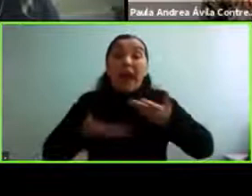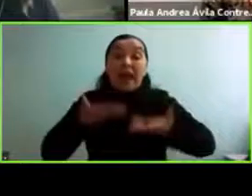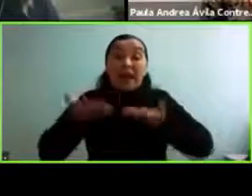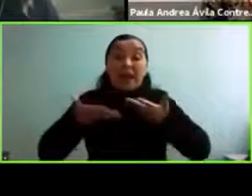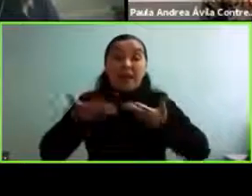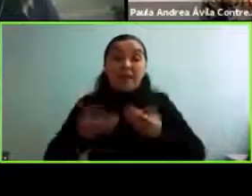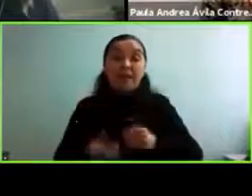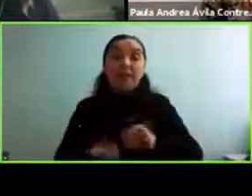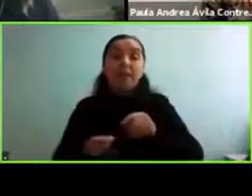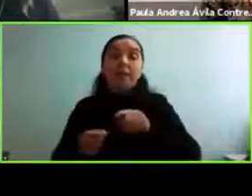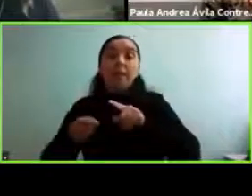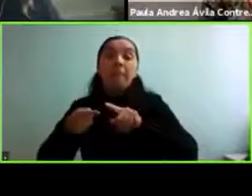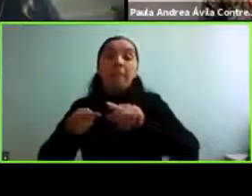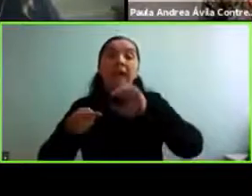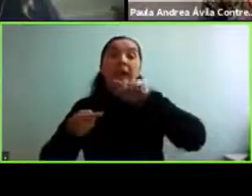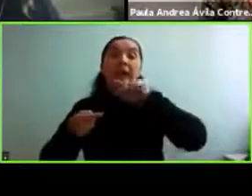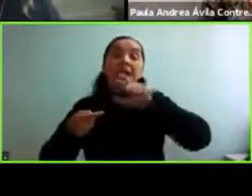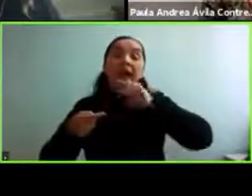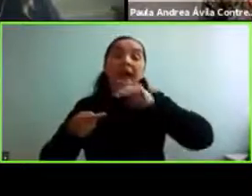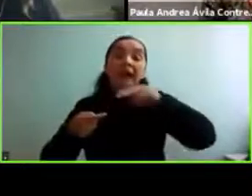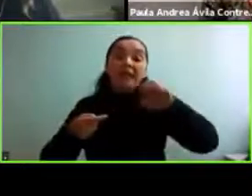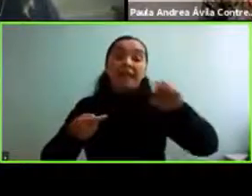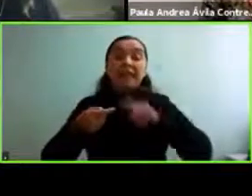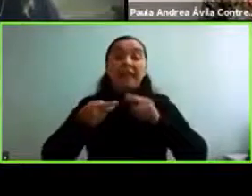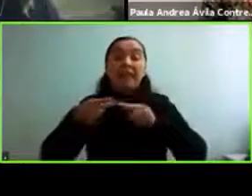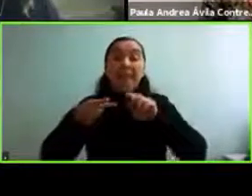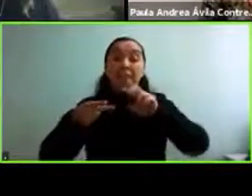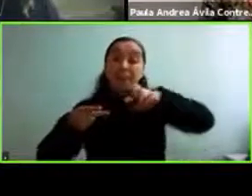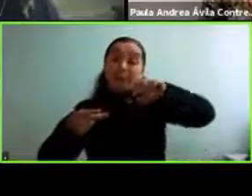Agnieszka como Paula nos están acompañando desde Barcelona